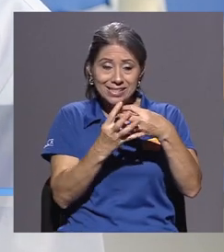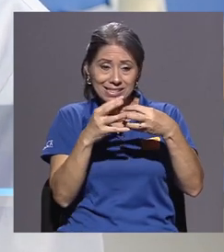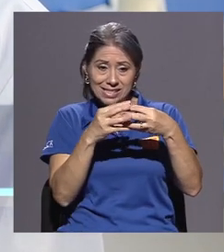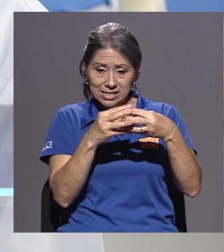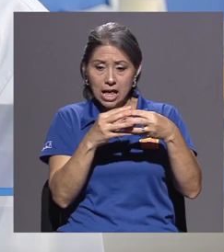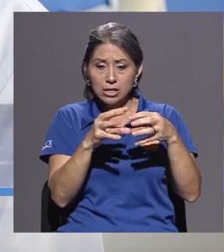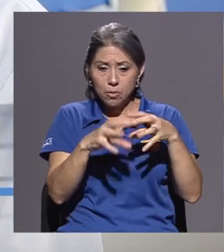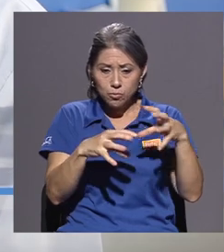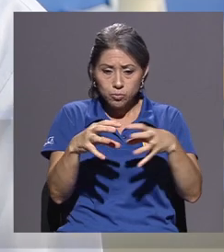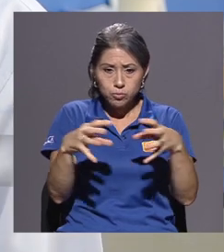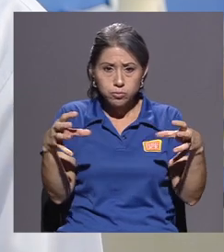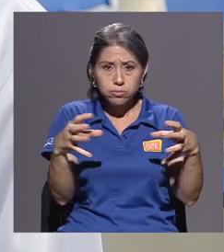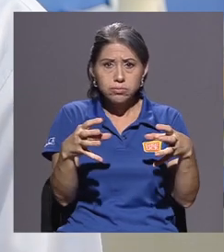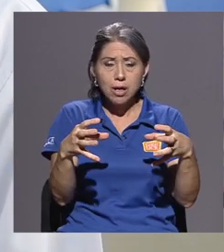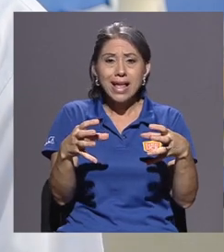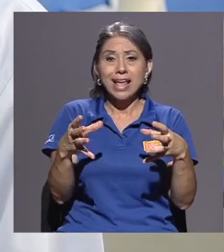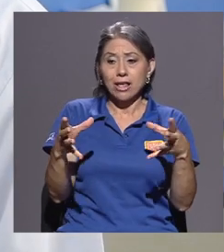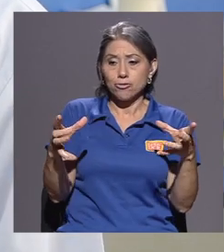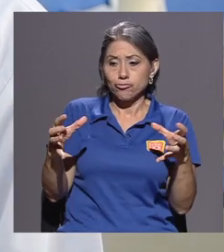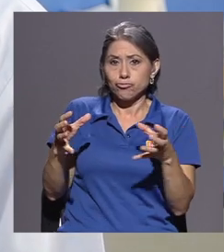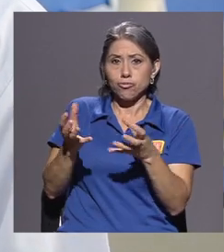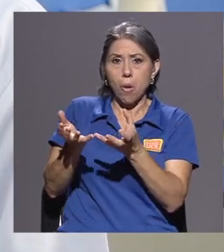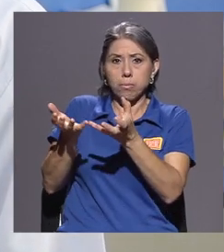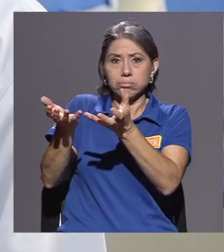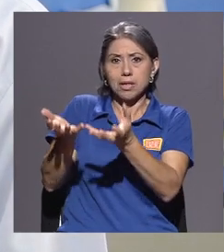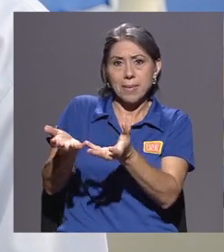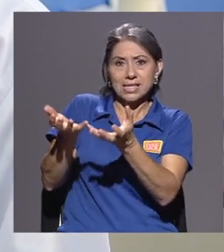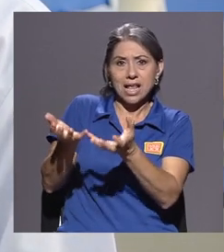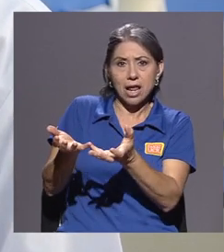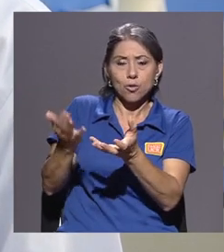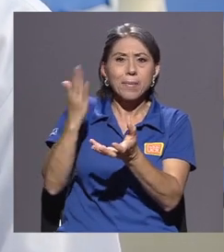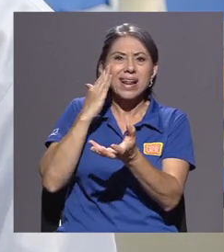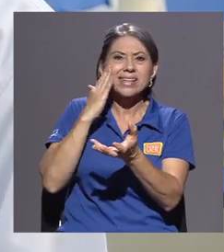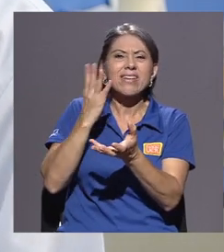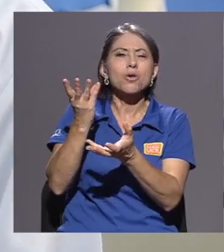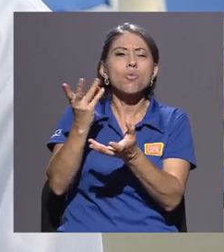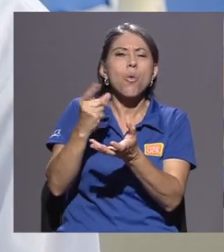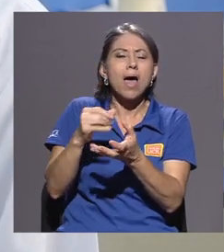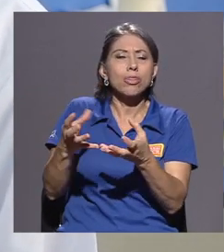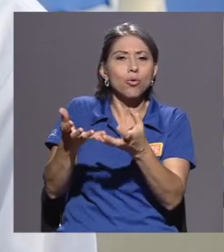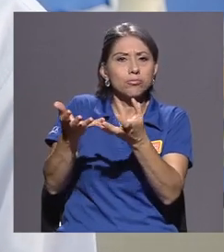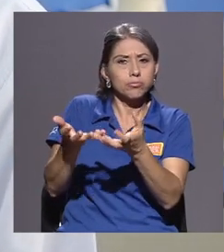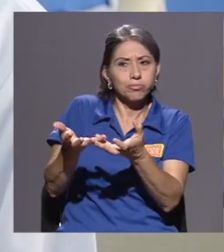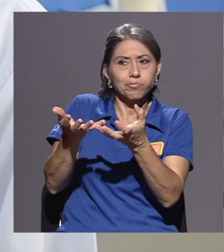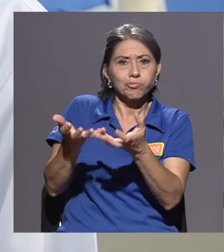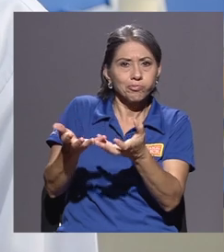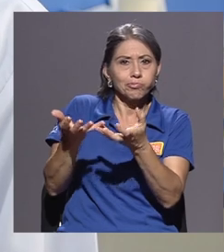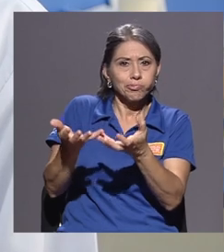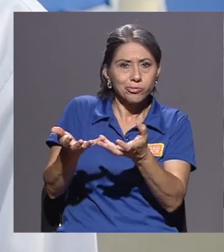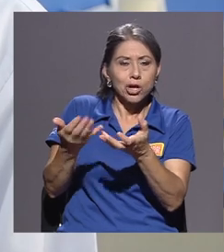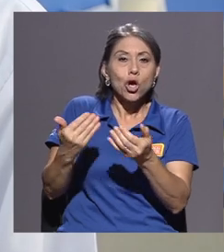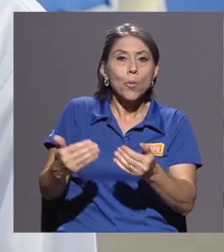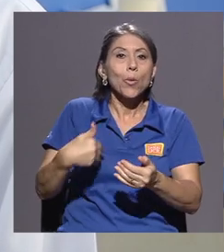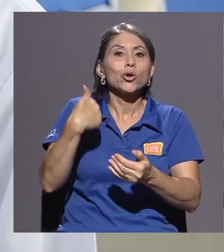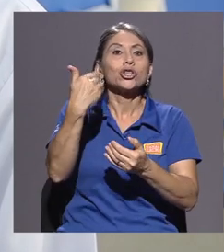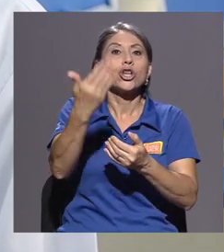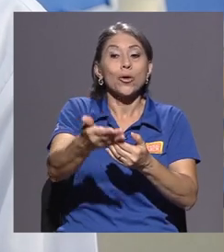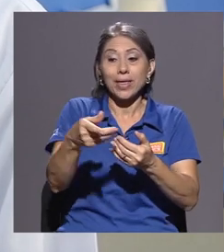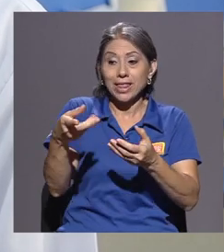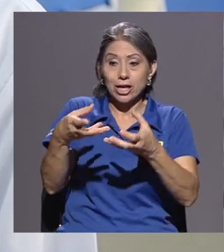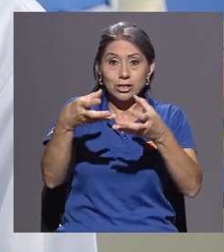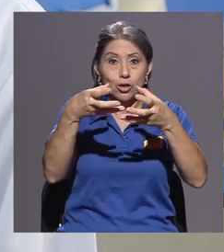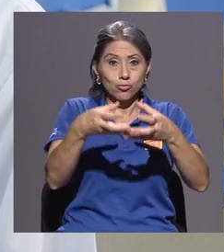se pesaron para saber cuánto se acumuló. Posteriormente a ello, se hierven en